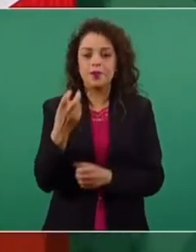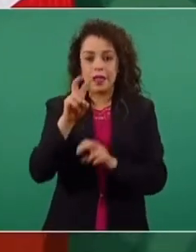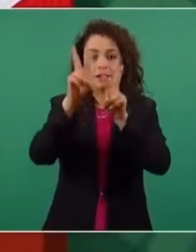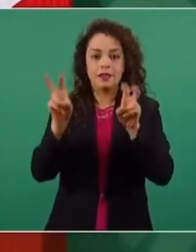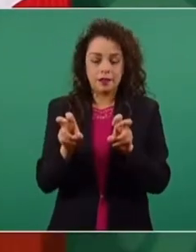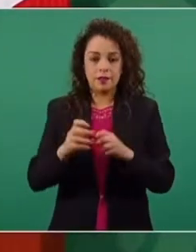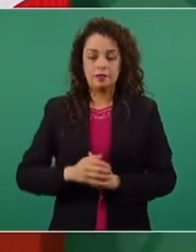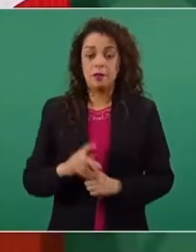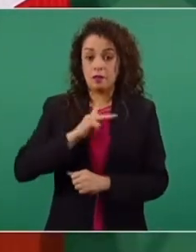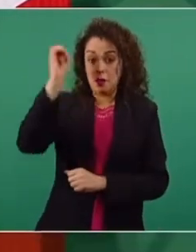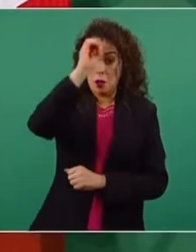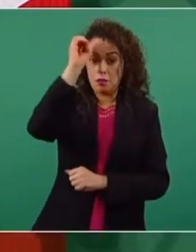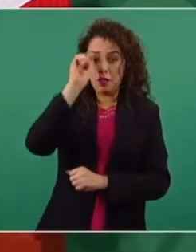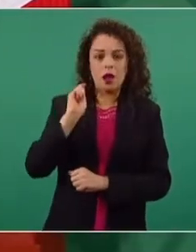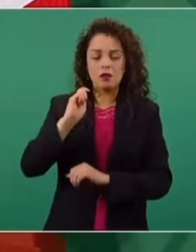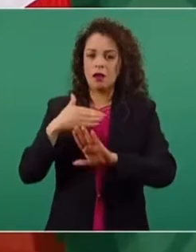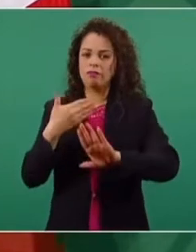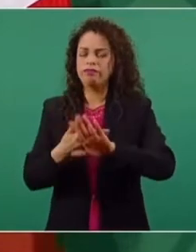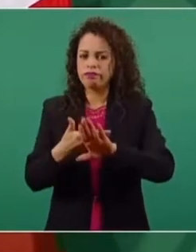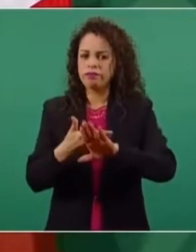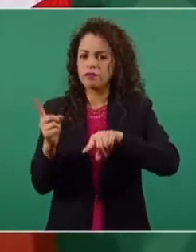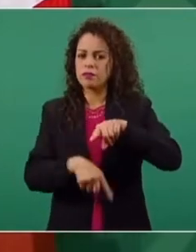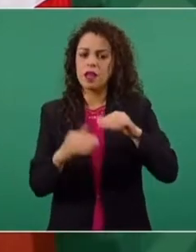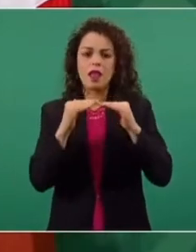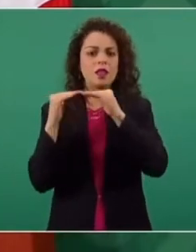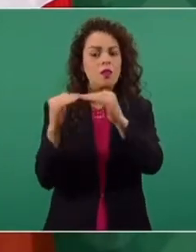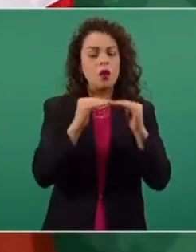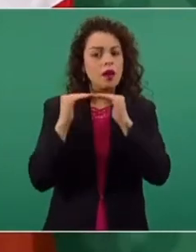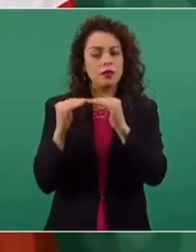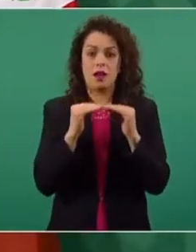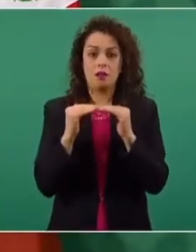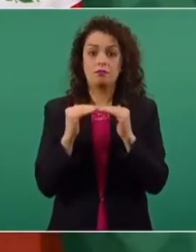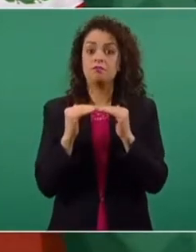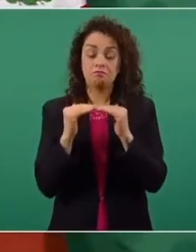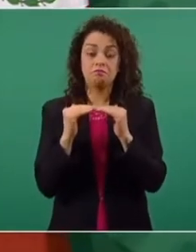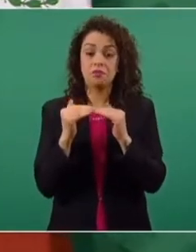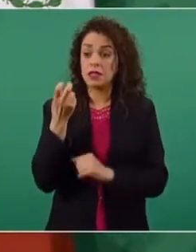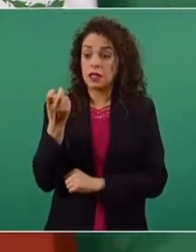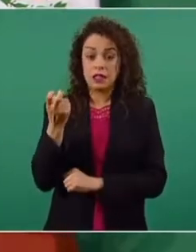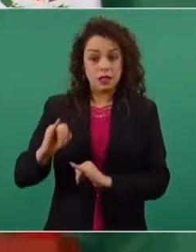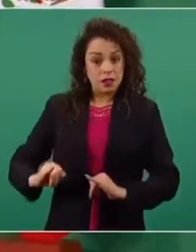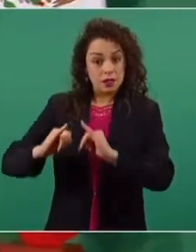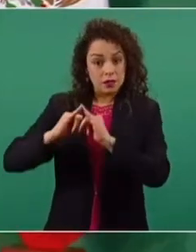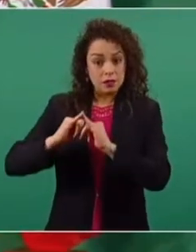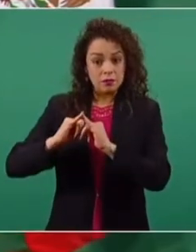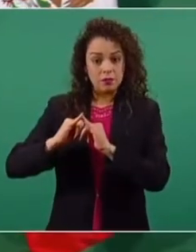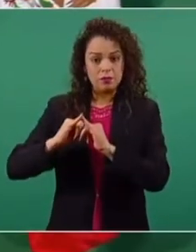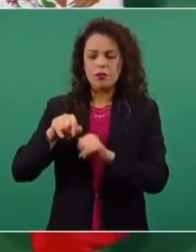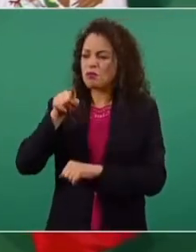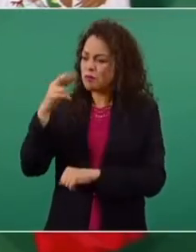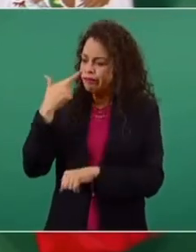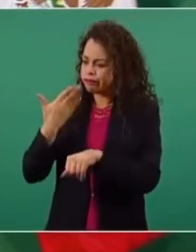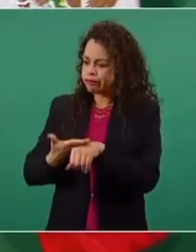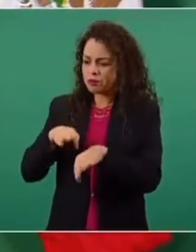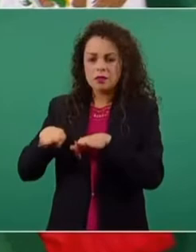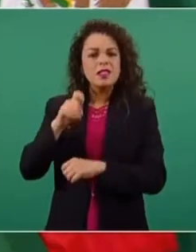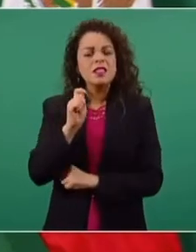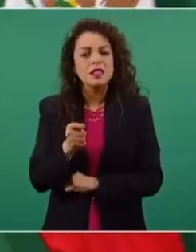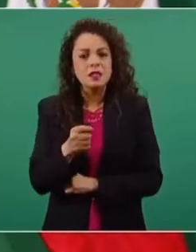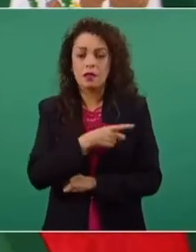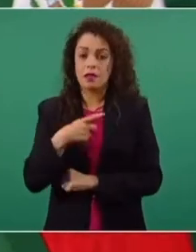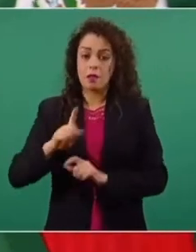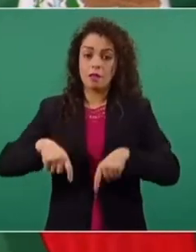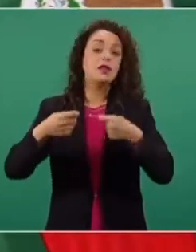Creo que fue un golpe a la democracia. Y creo que estos órganos no tienen como misión garantizar